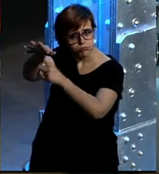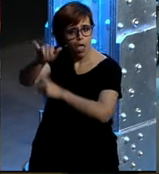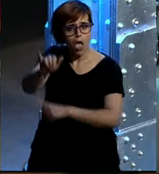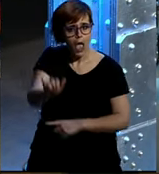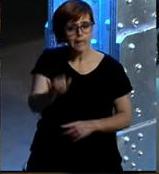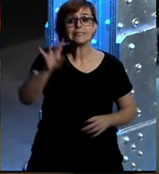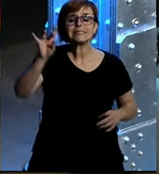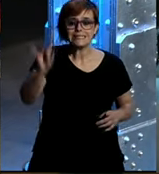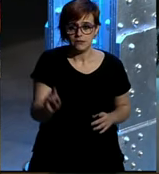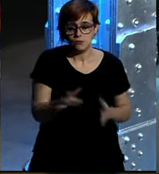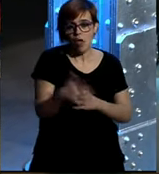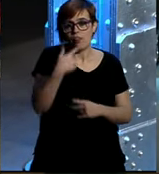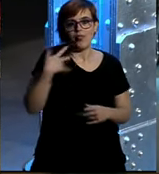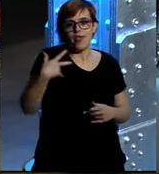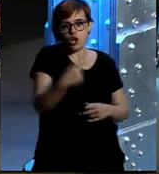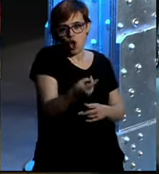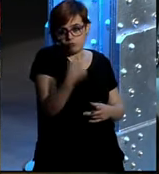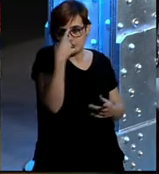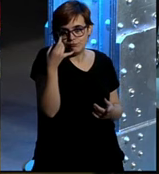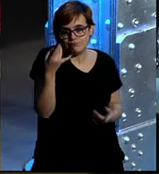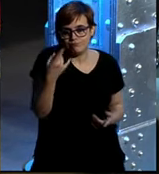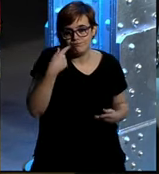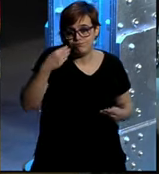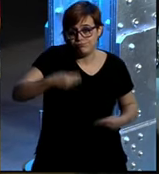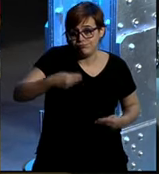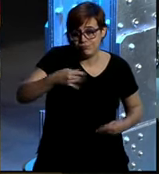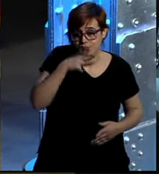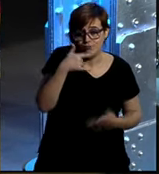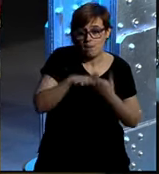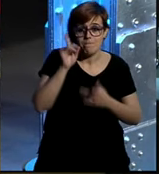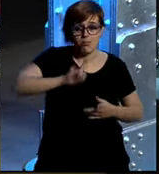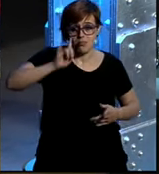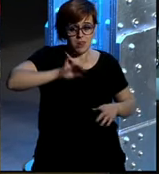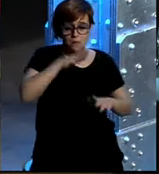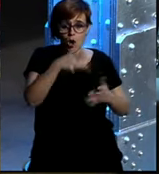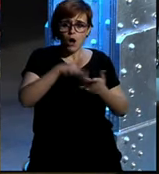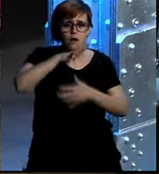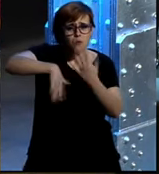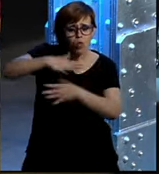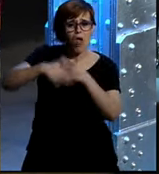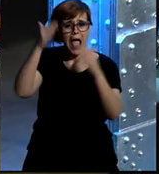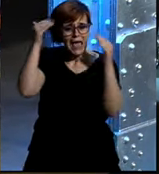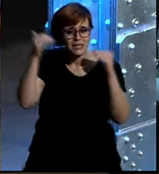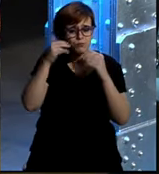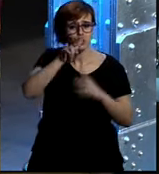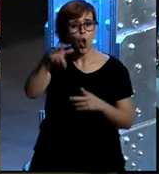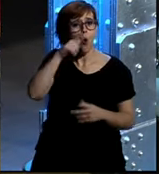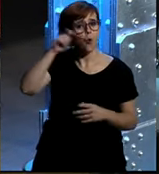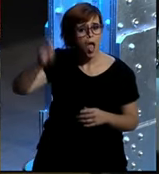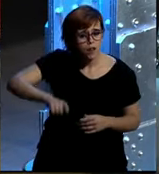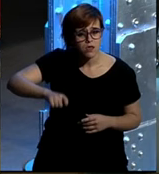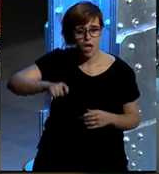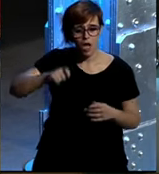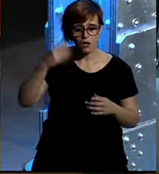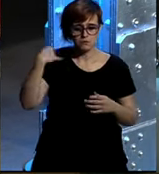y negarlo sería necio por mentiroso porque está habiendo muchas revoluciones la de Egipto en Ucrania en